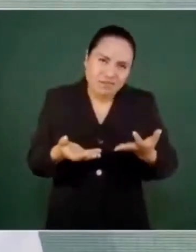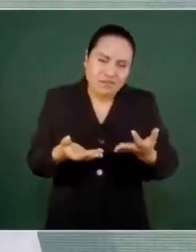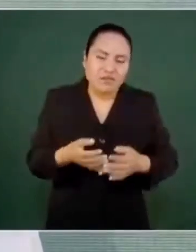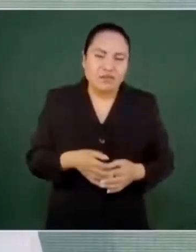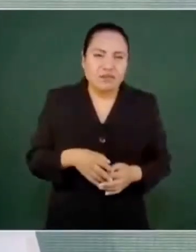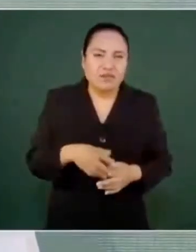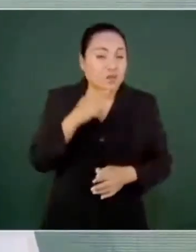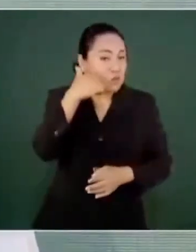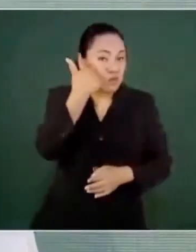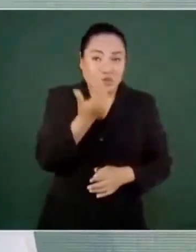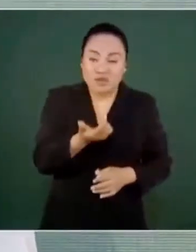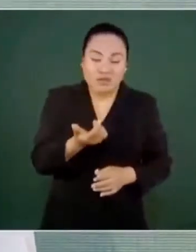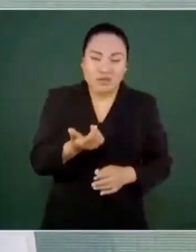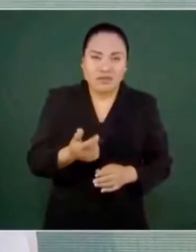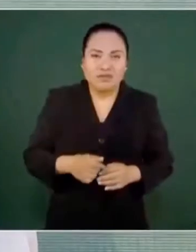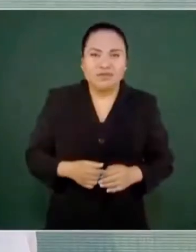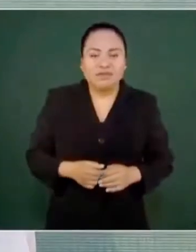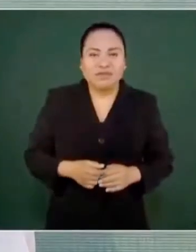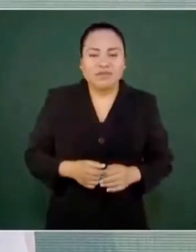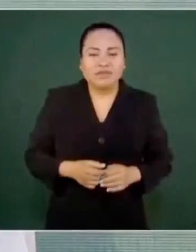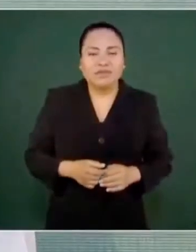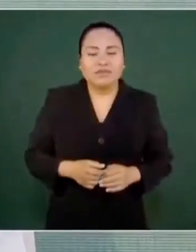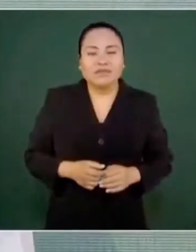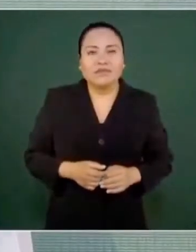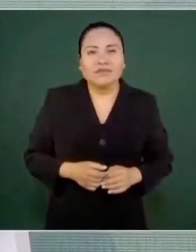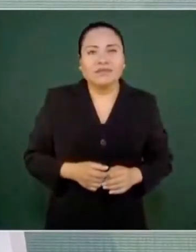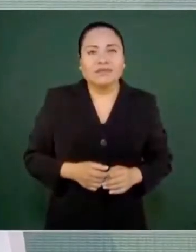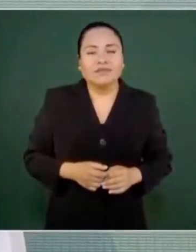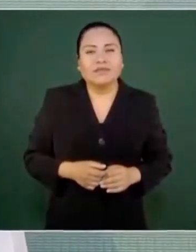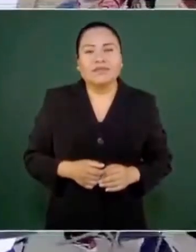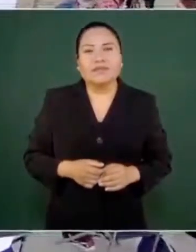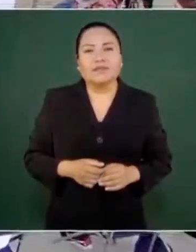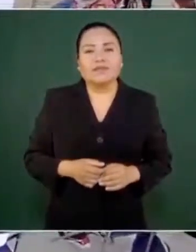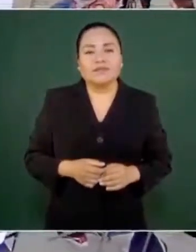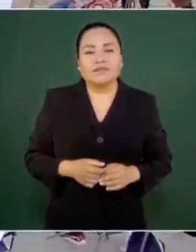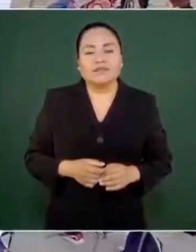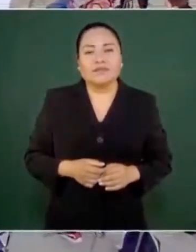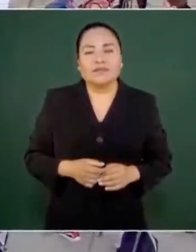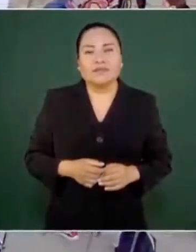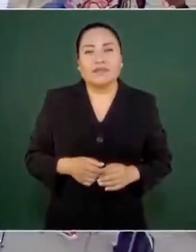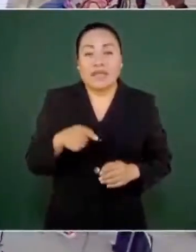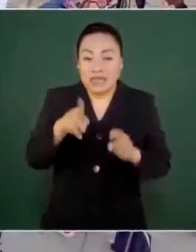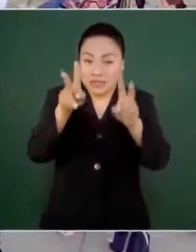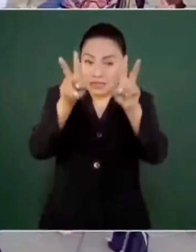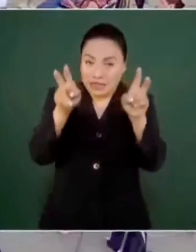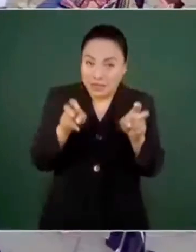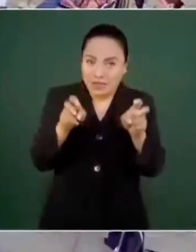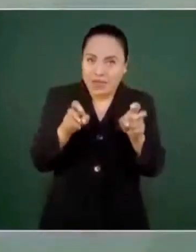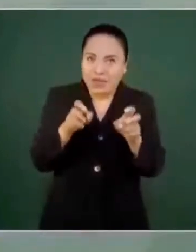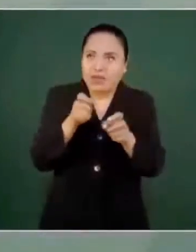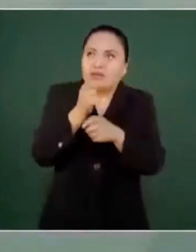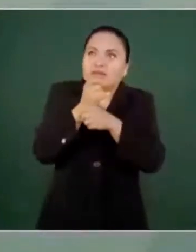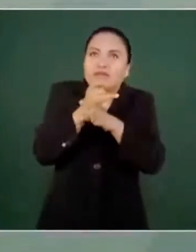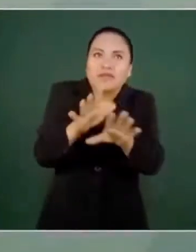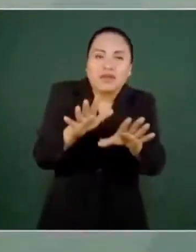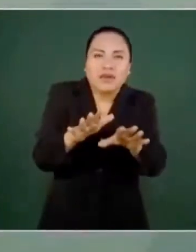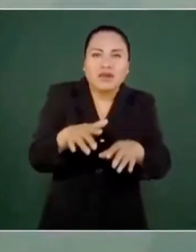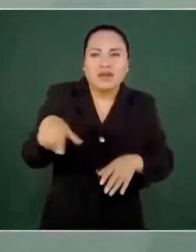tocar el tema ni que nos usen,